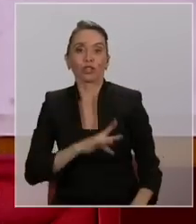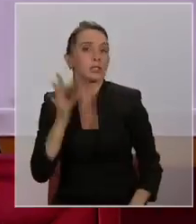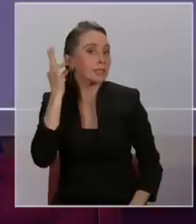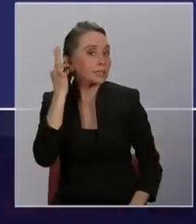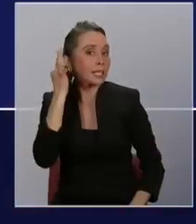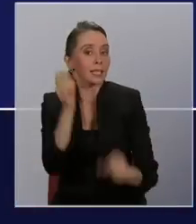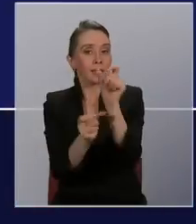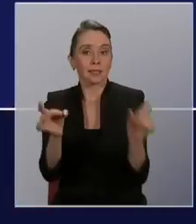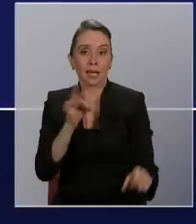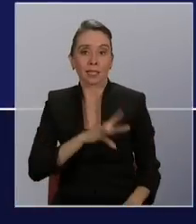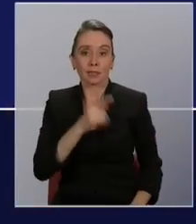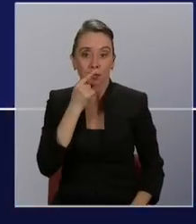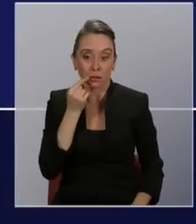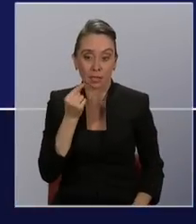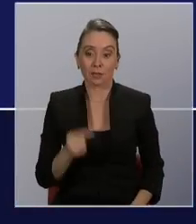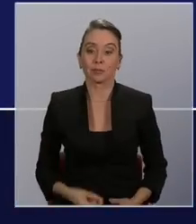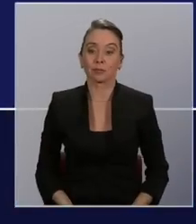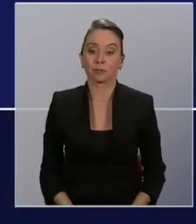y chilenos.